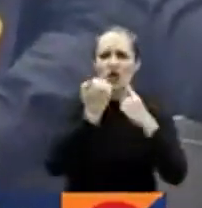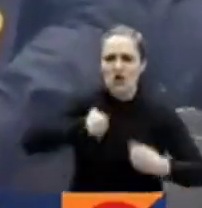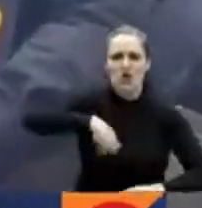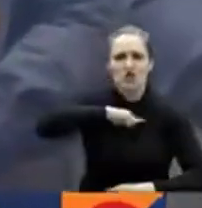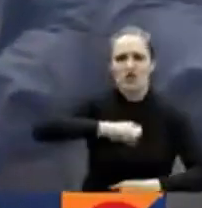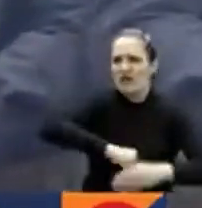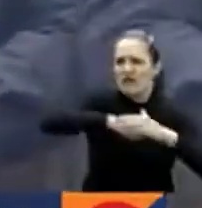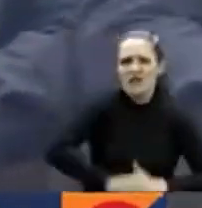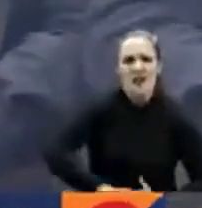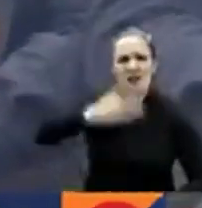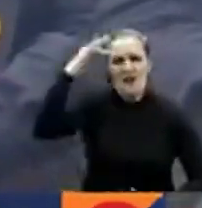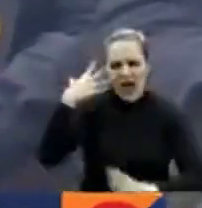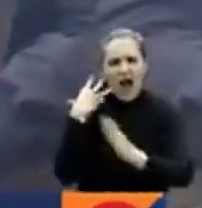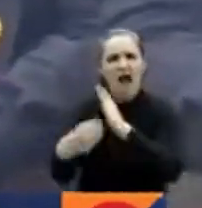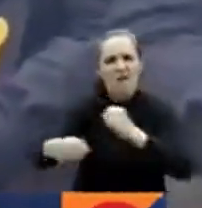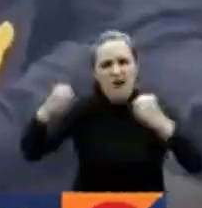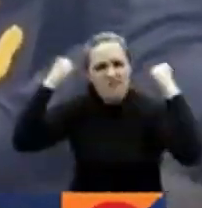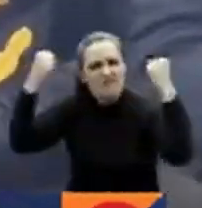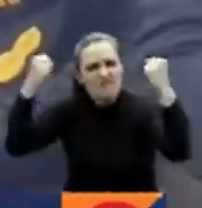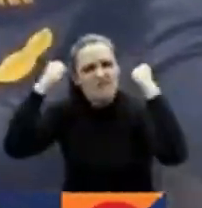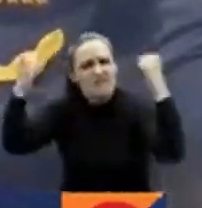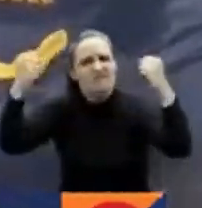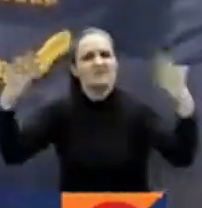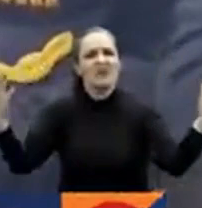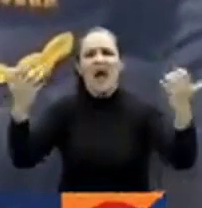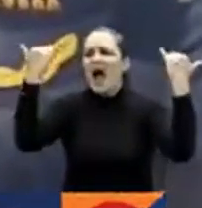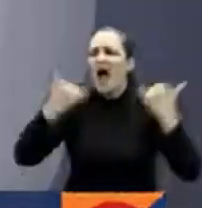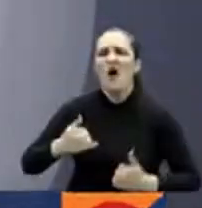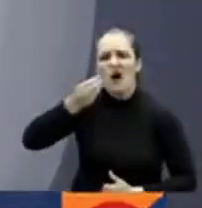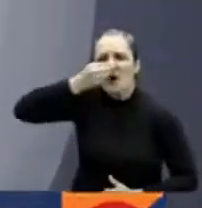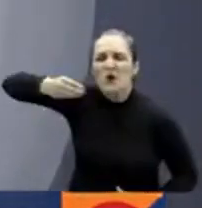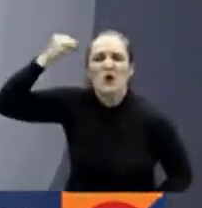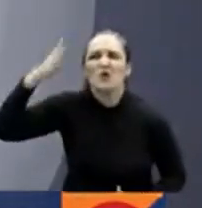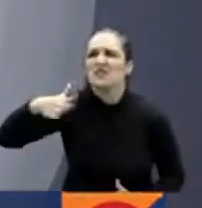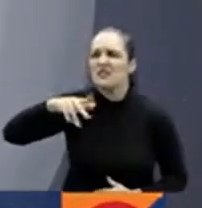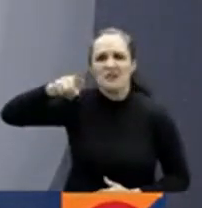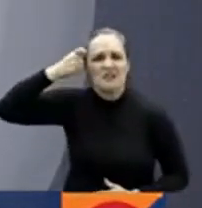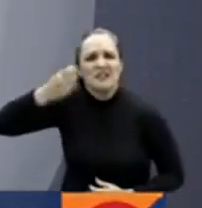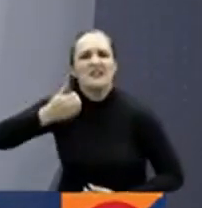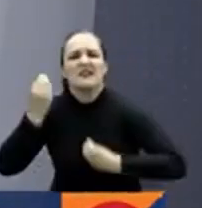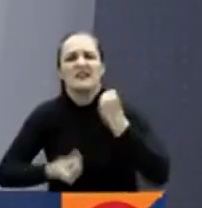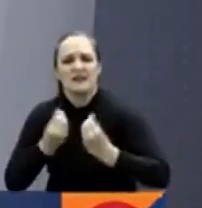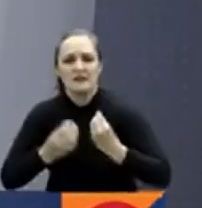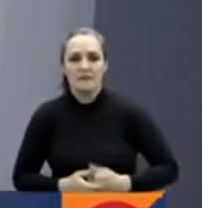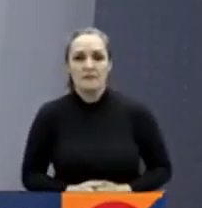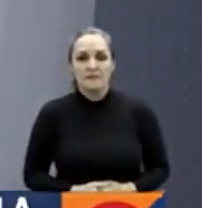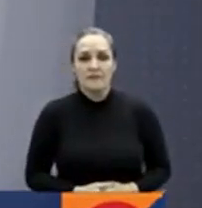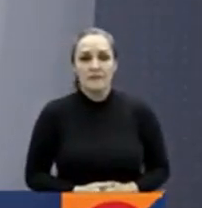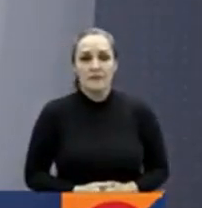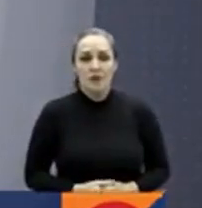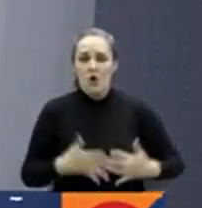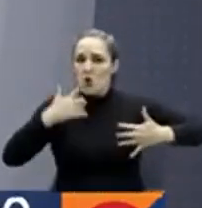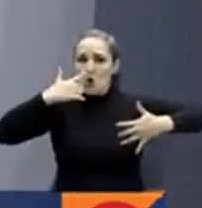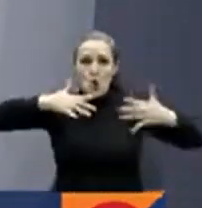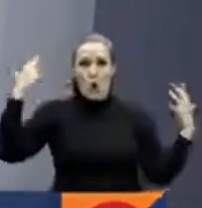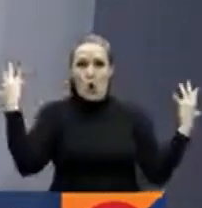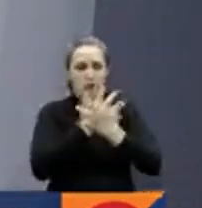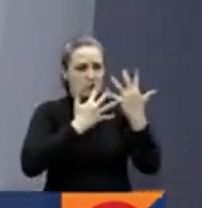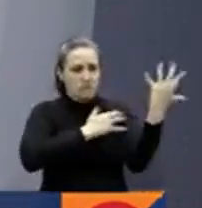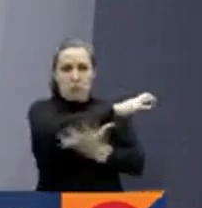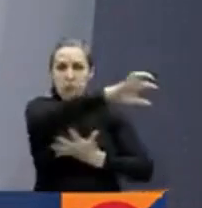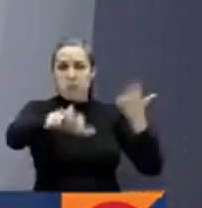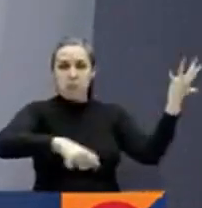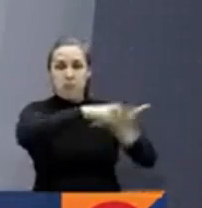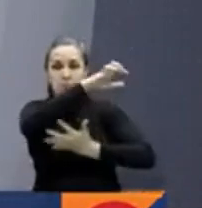sabido, nos hemos enterado, cómo es la cochinada que hacen los grandes. La confusión no se hizo esperar.